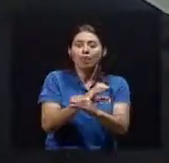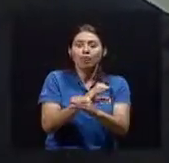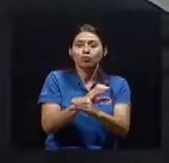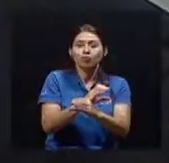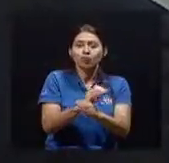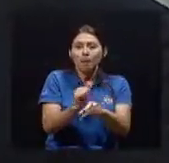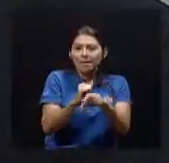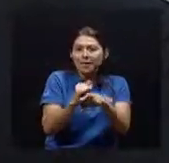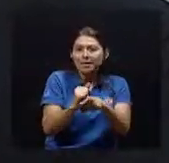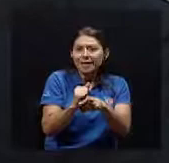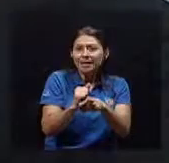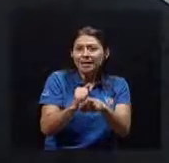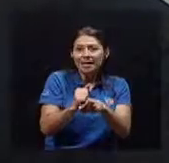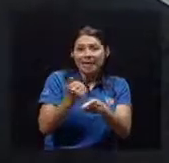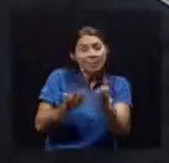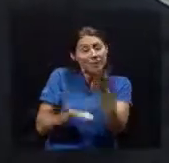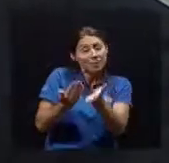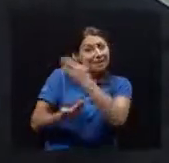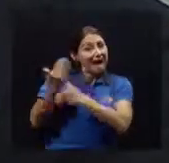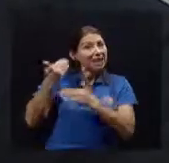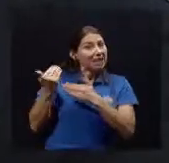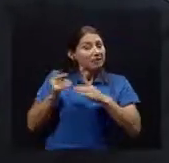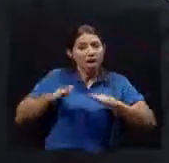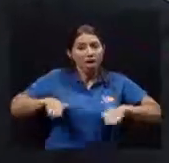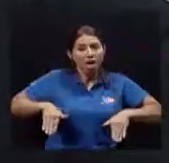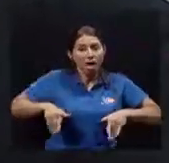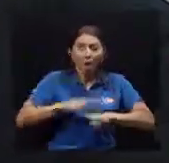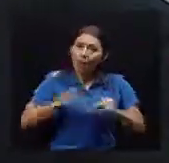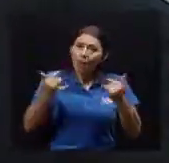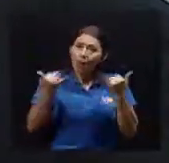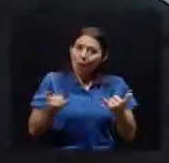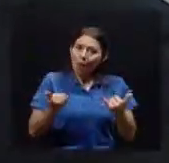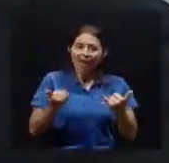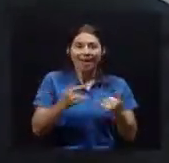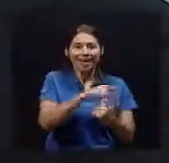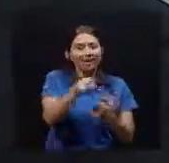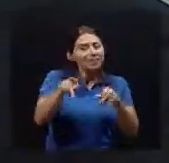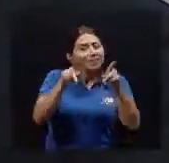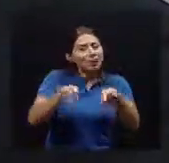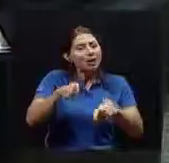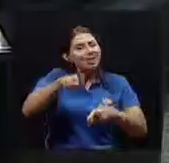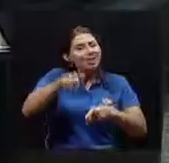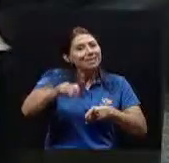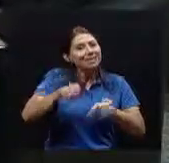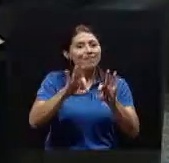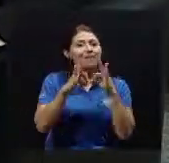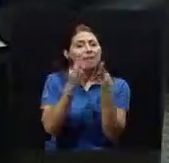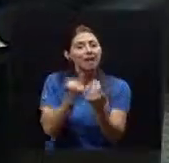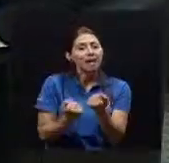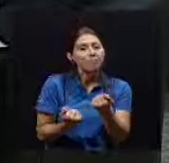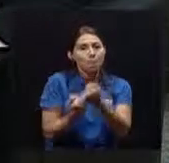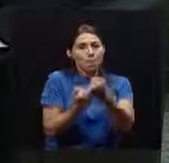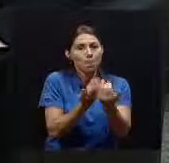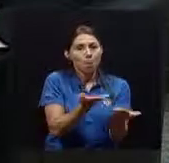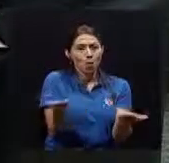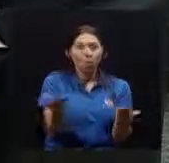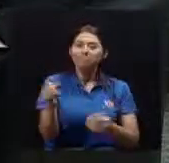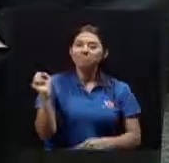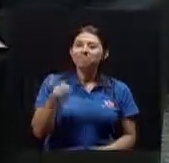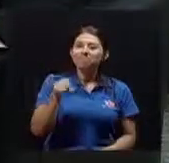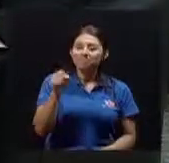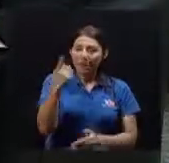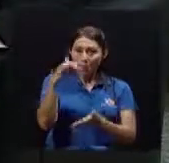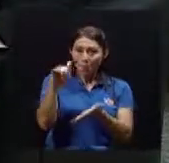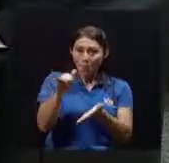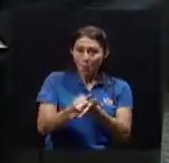No hacían antes Pero con el paso de los años Pues estas personas necesitan De ese apoyo ¿Verdad? De los familiares Bueno, y